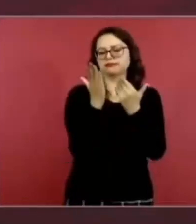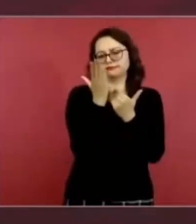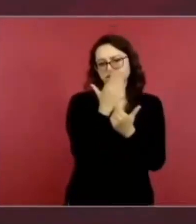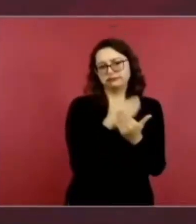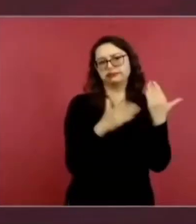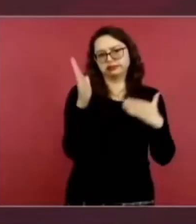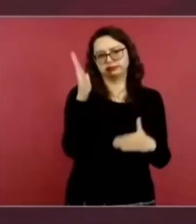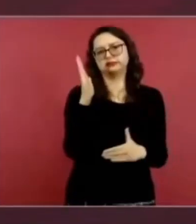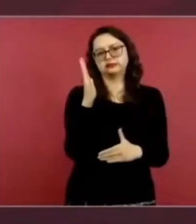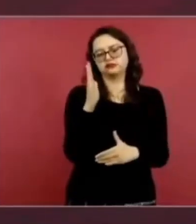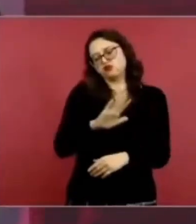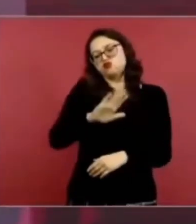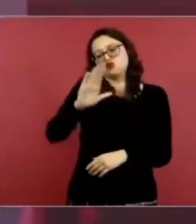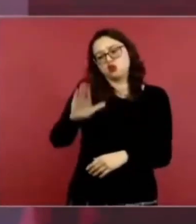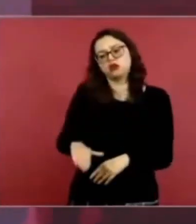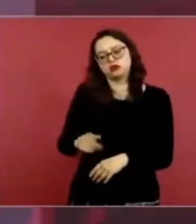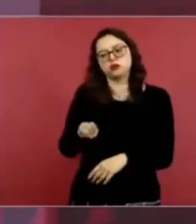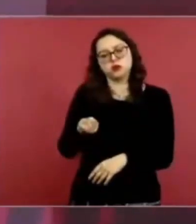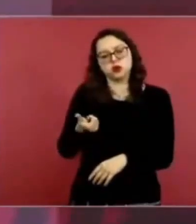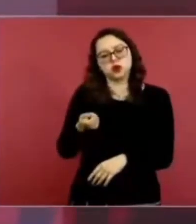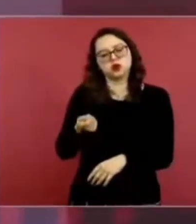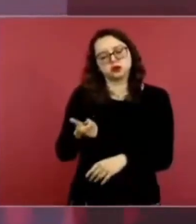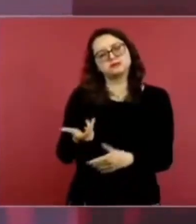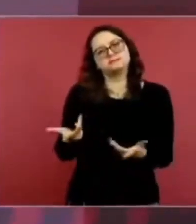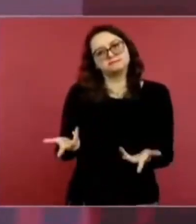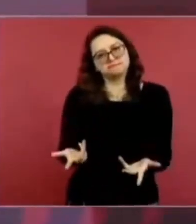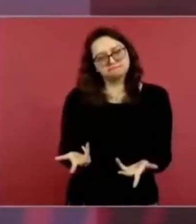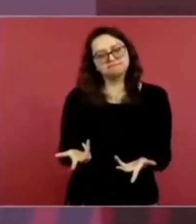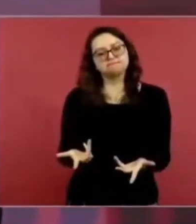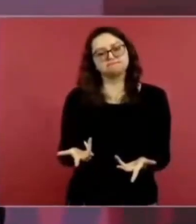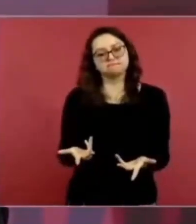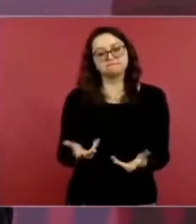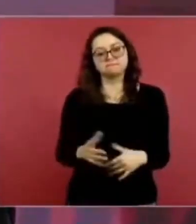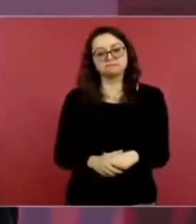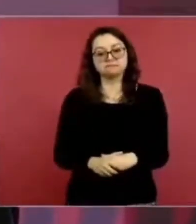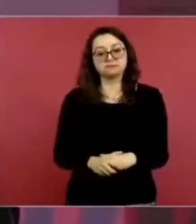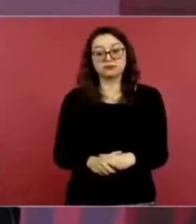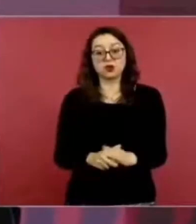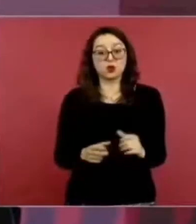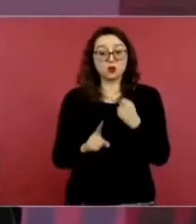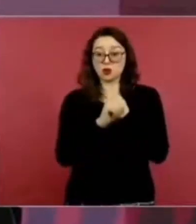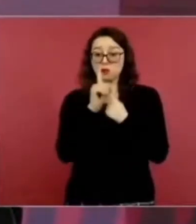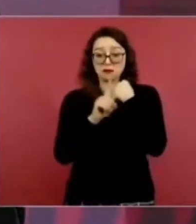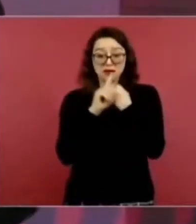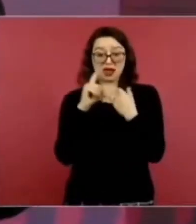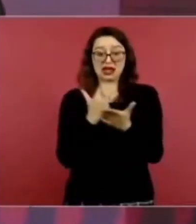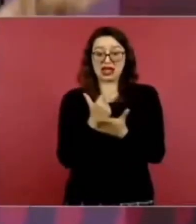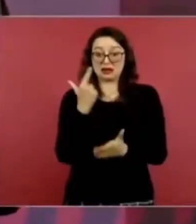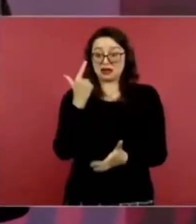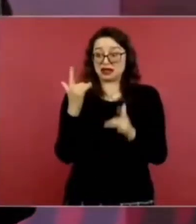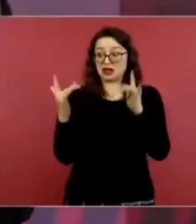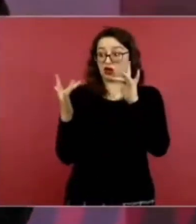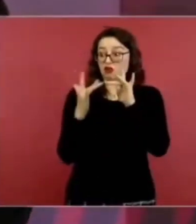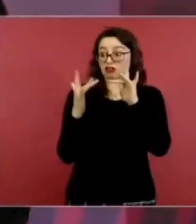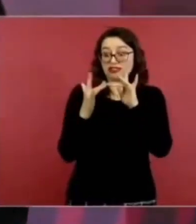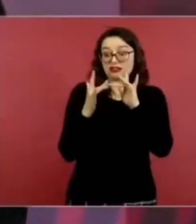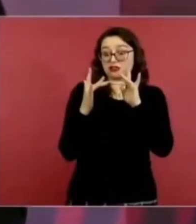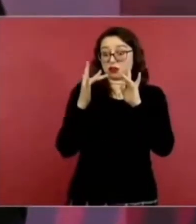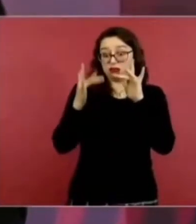Nos afectó mucho la falta de comunicación, el aislamiento,